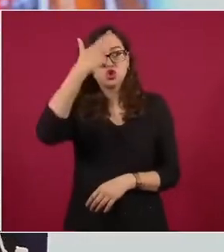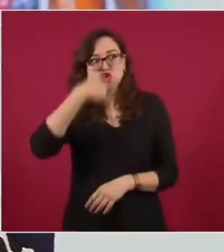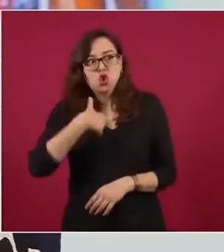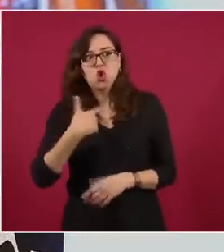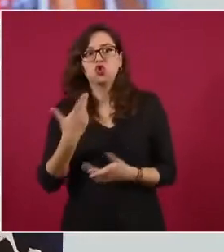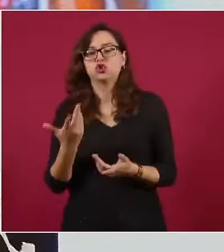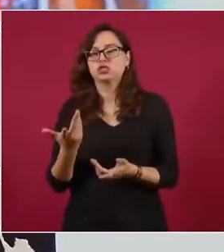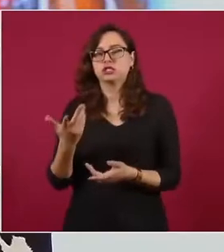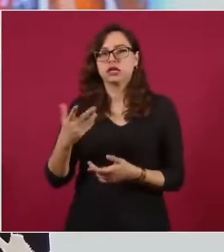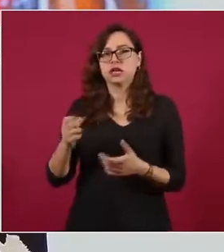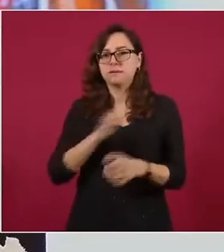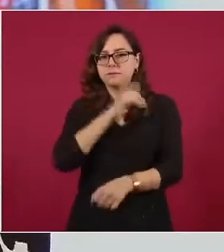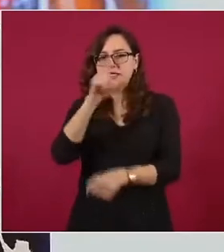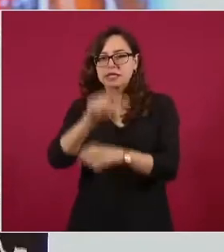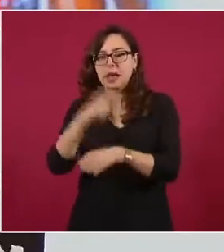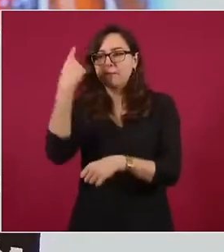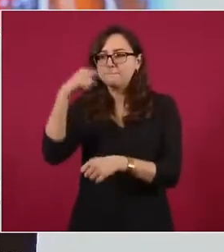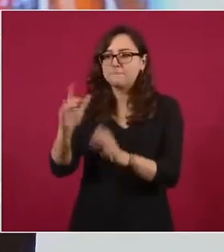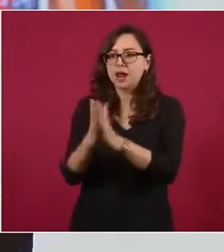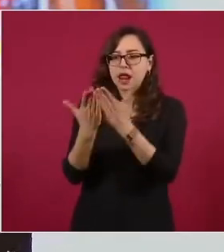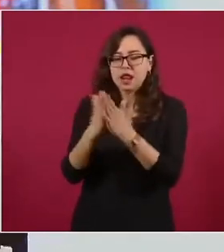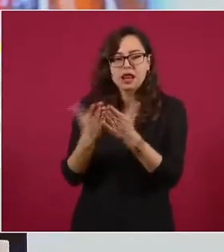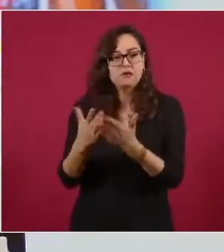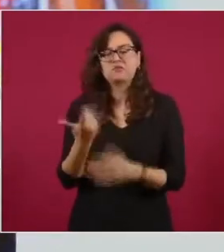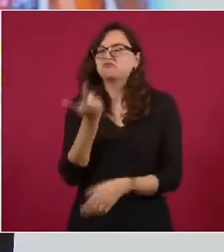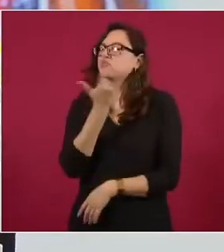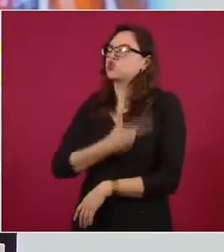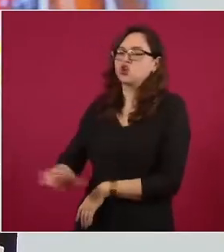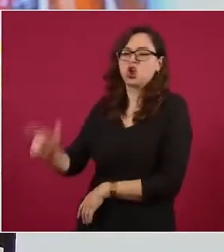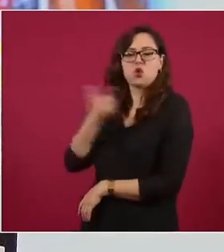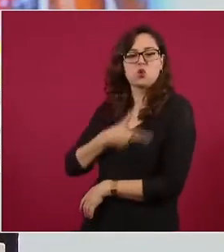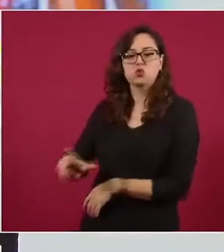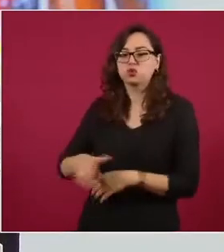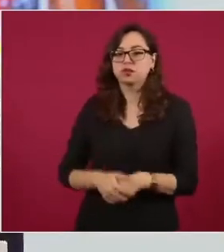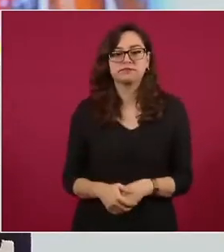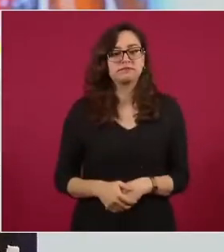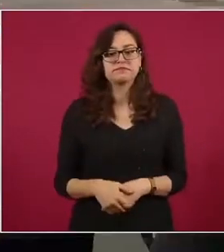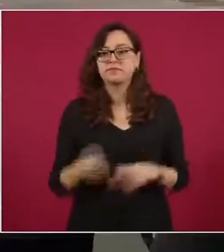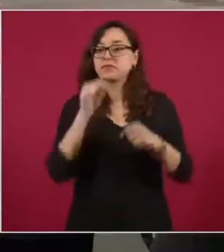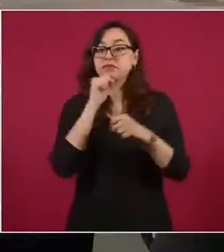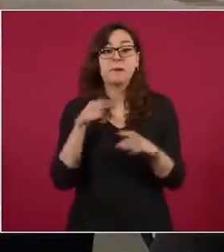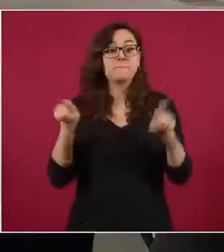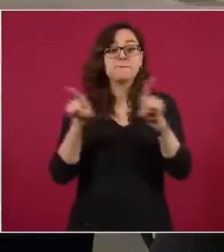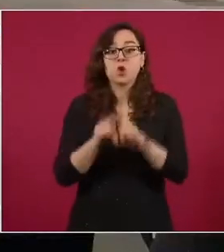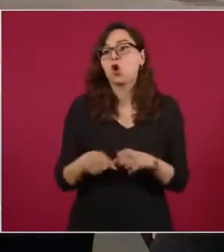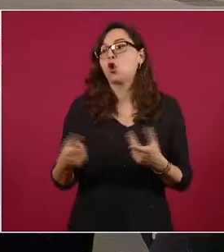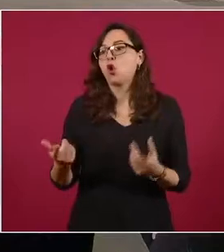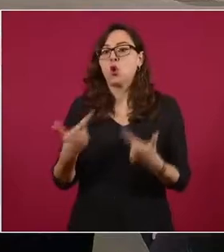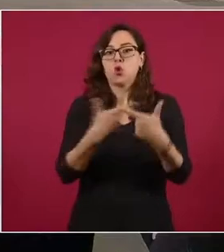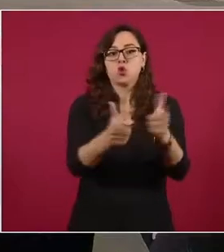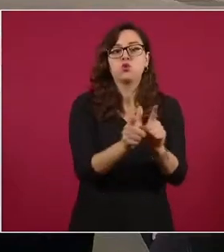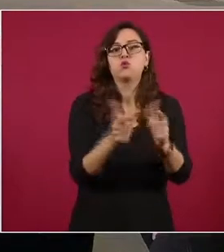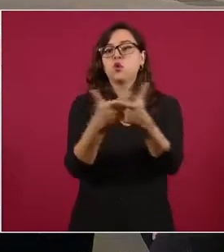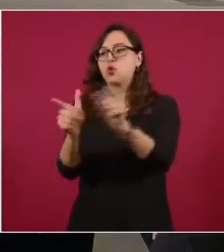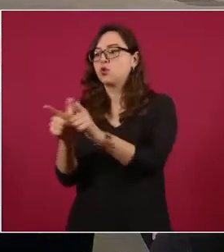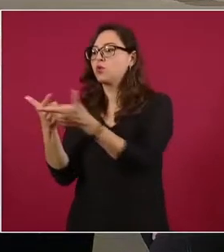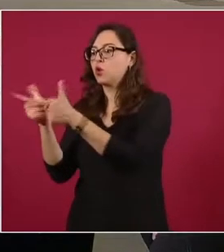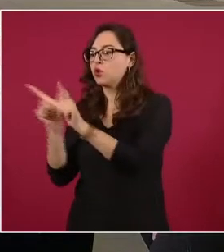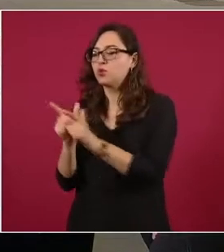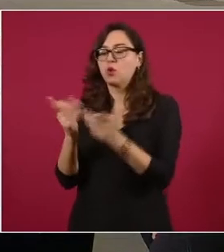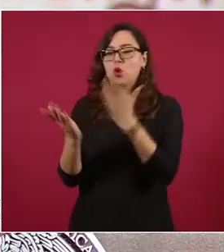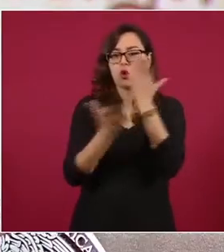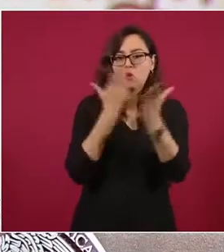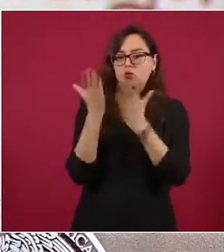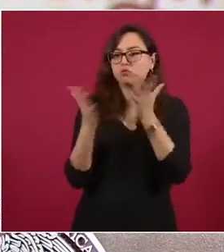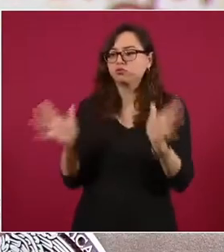la formación de más de 10 mil círculos de lectura que hoy existen en todo el territorio nacional. Es